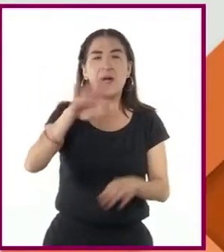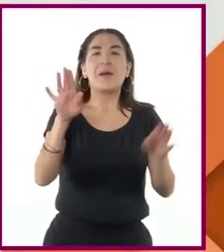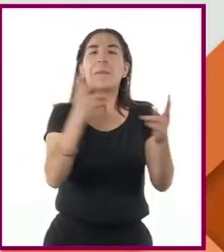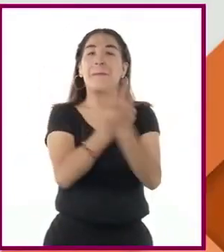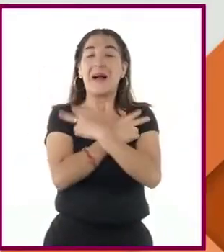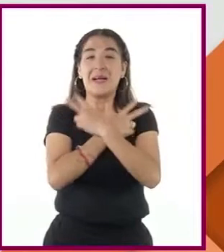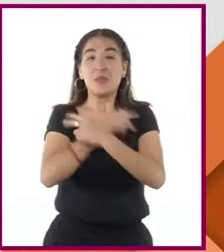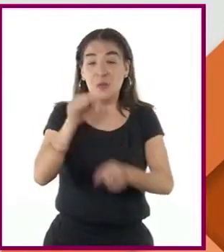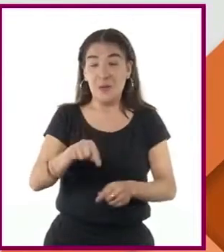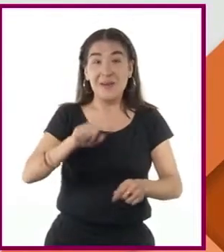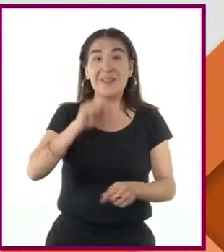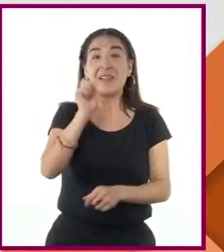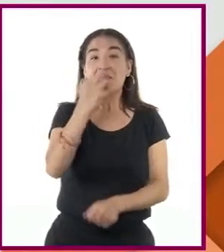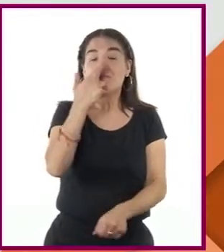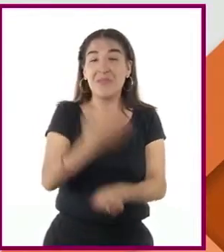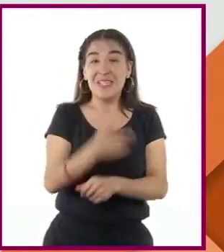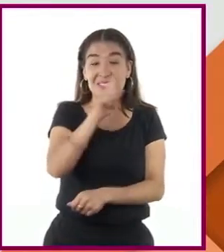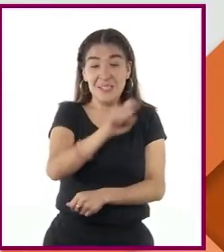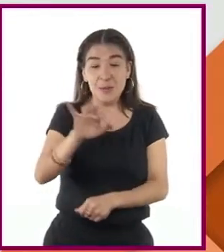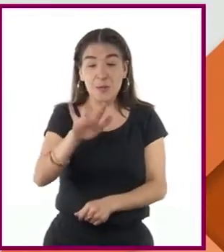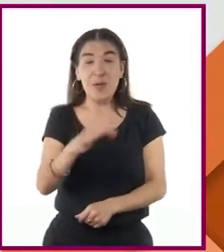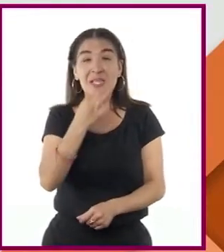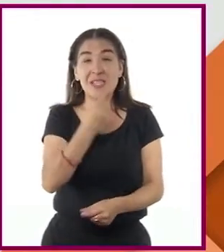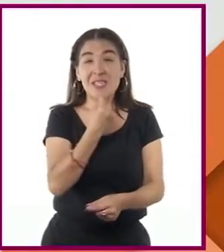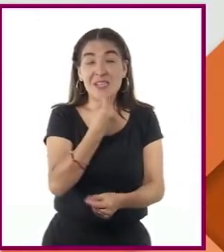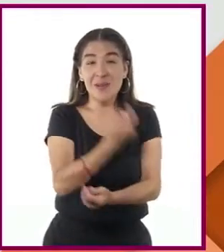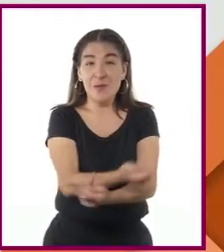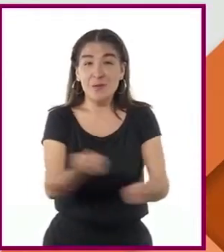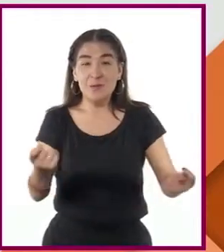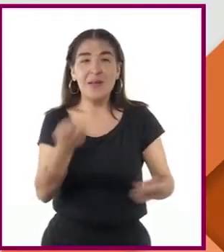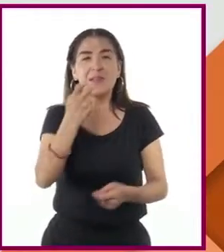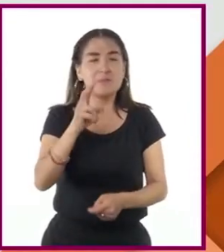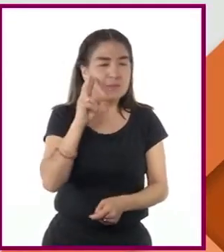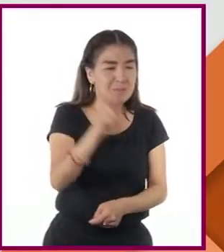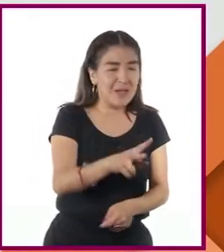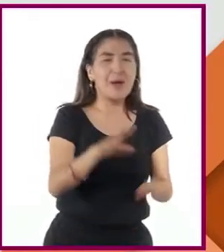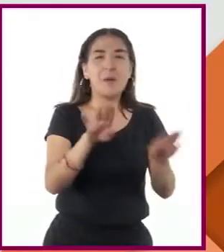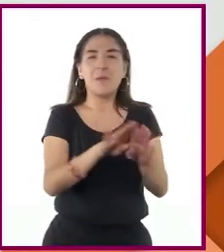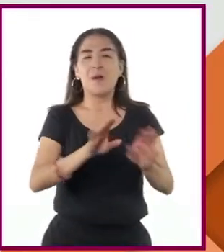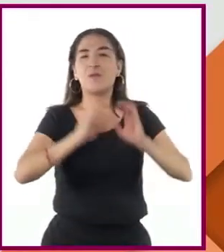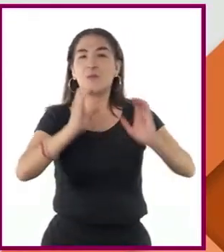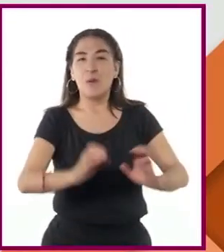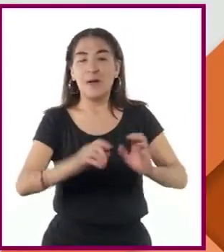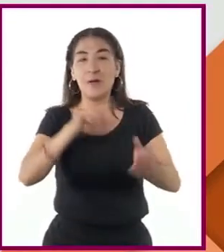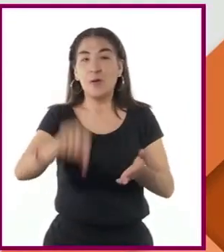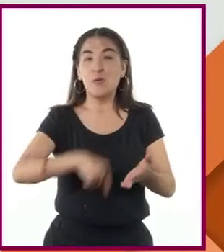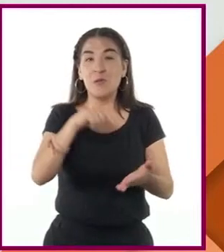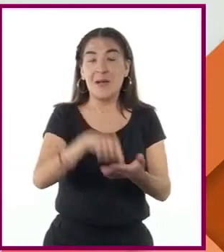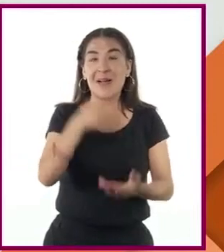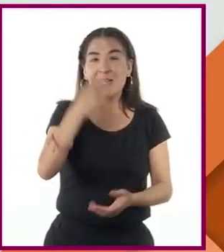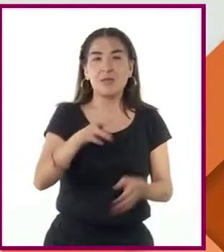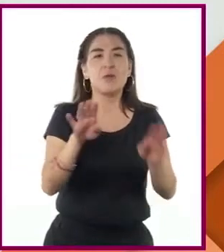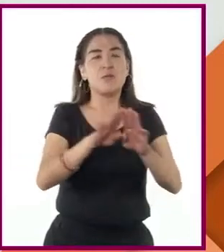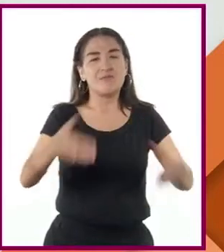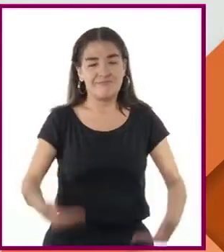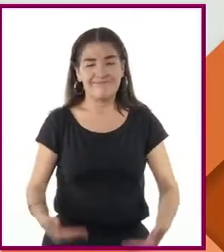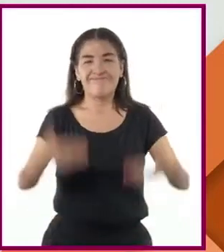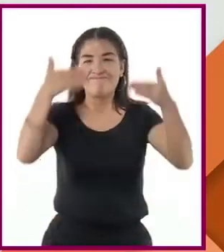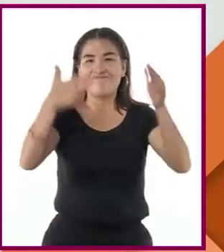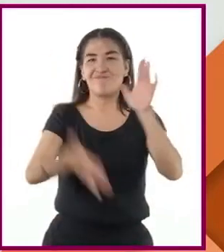niños a su cargo durante una semana. Recuerda la germano oriental Eva Schenk del día de la construcción del muro.